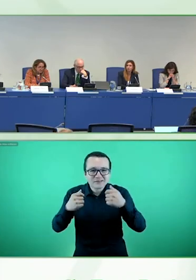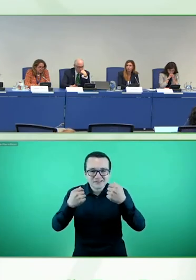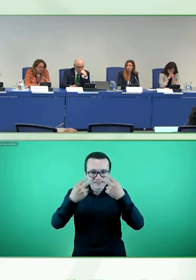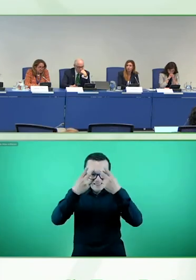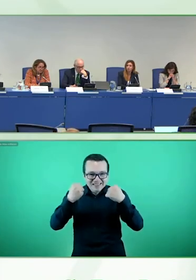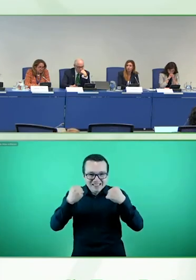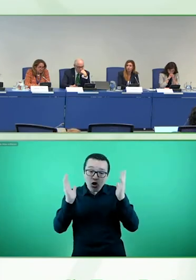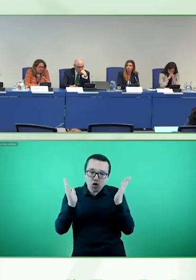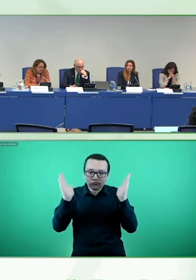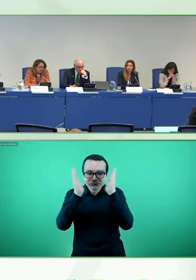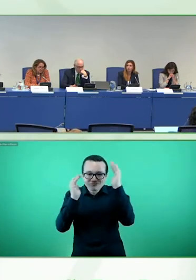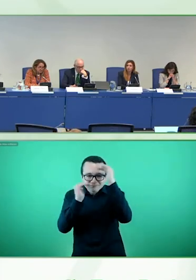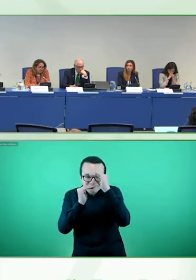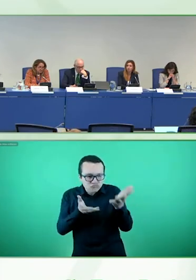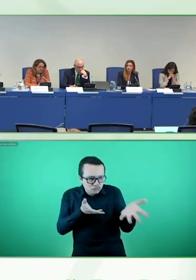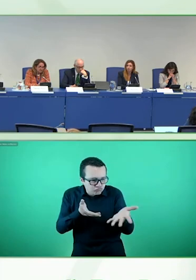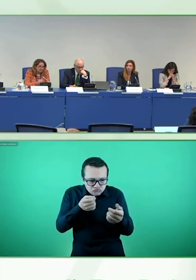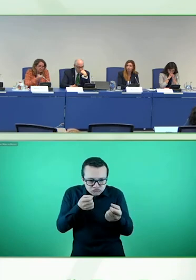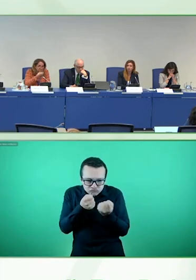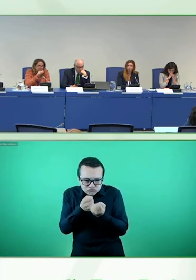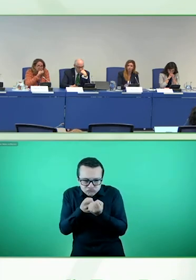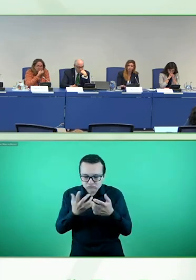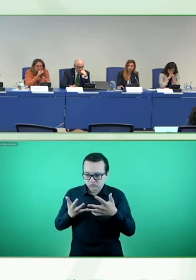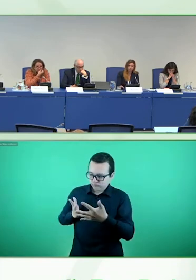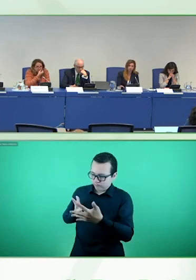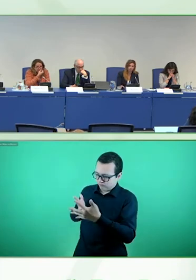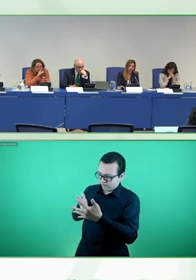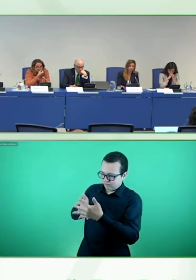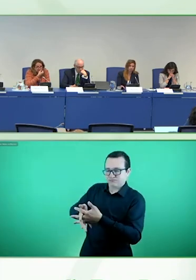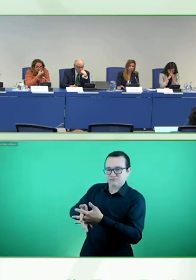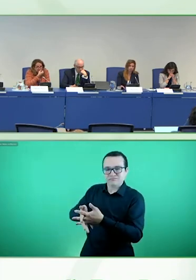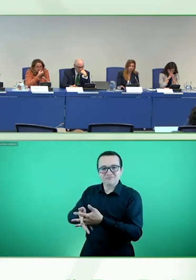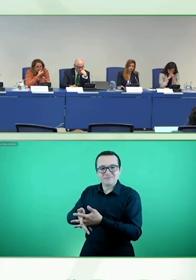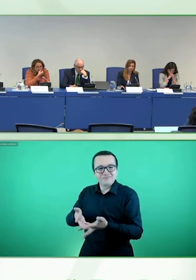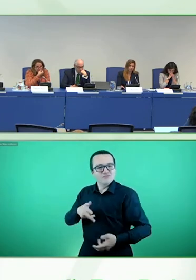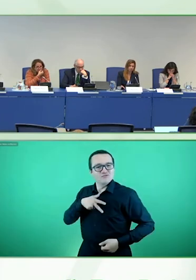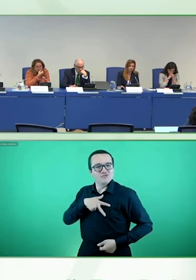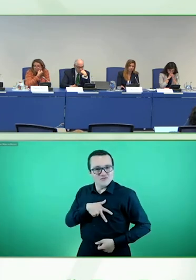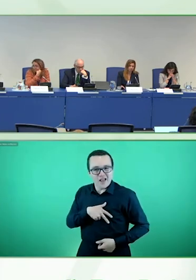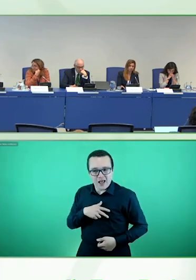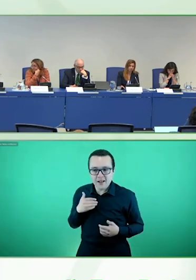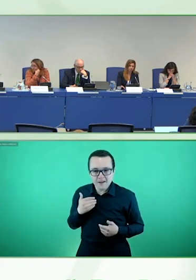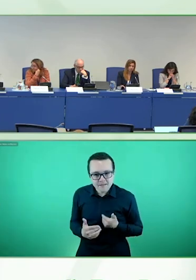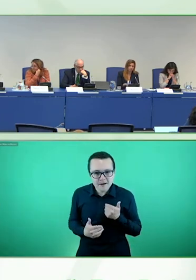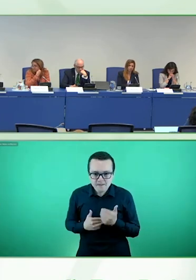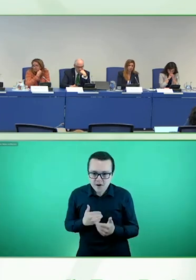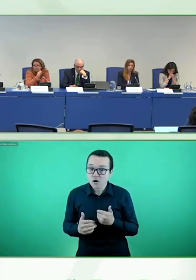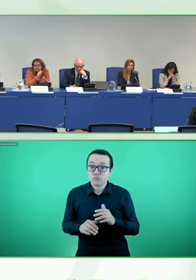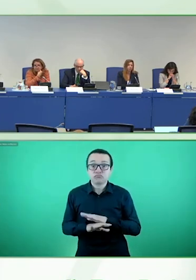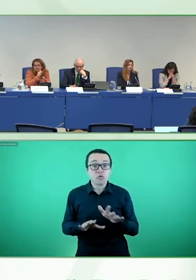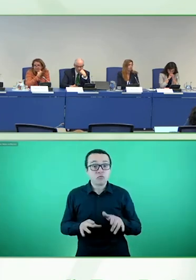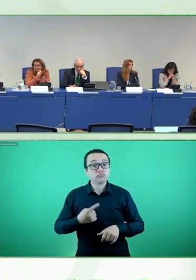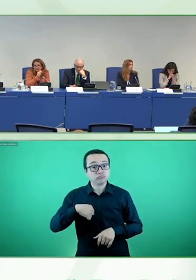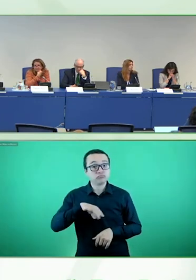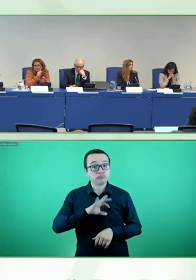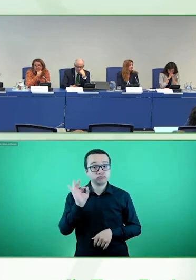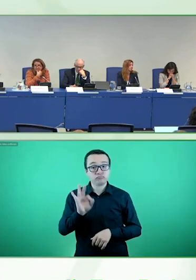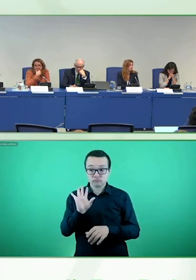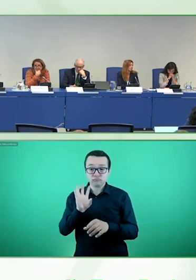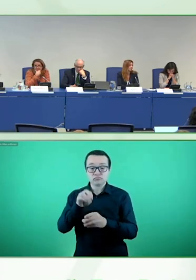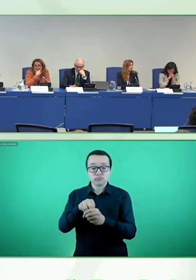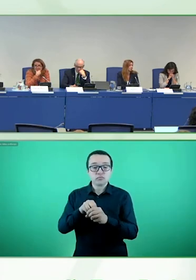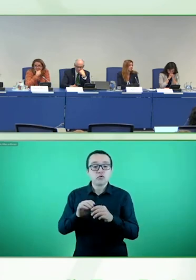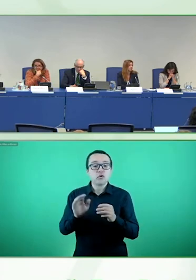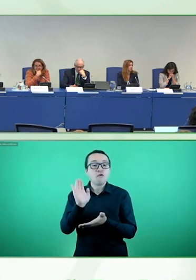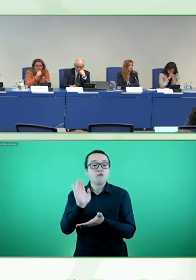organizaciones sociales, ha tenido una fuerte participación de la Fundación 11 para